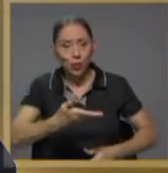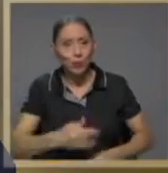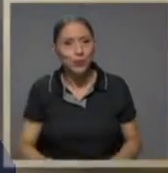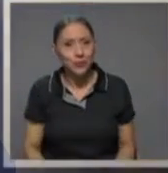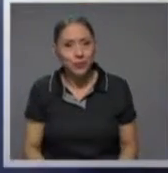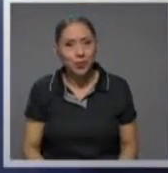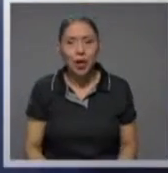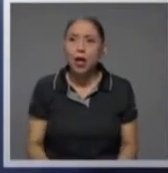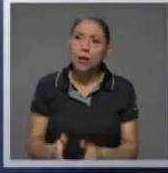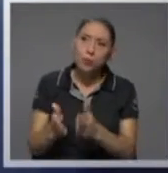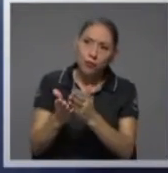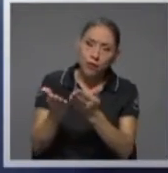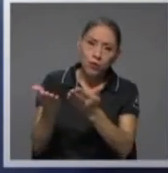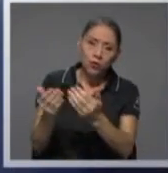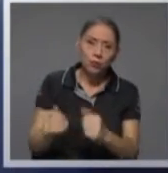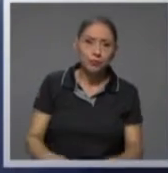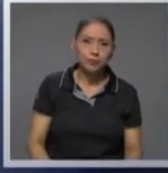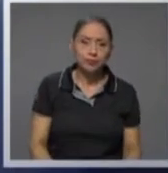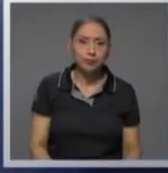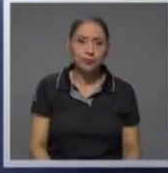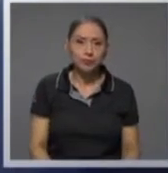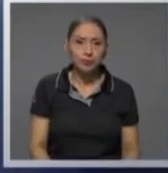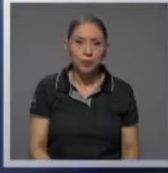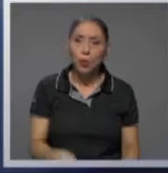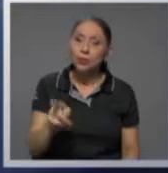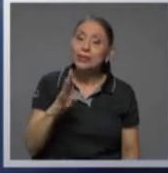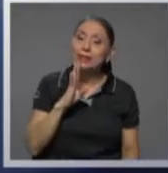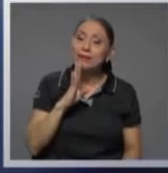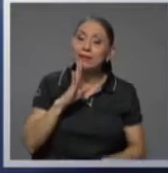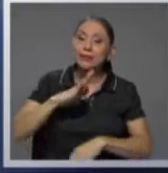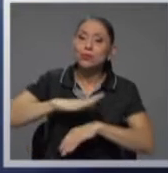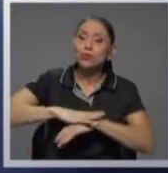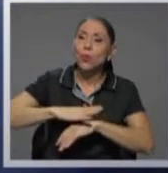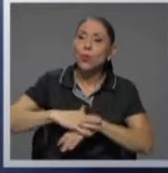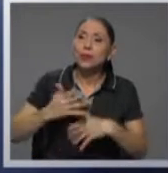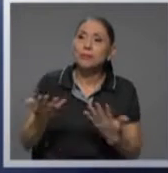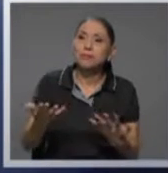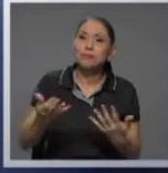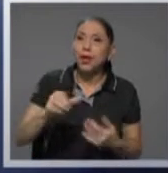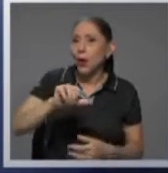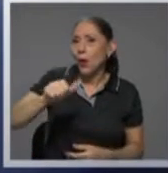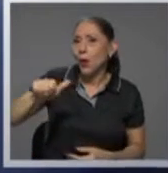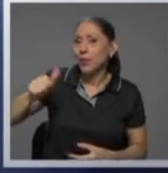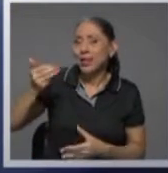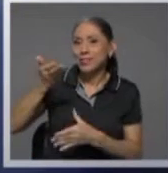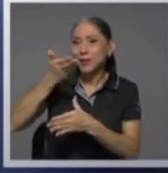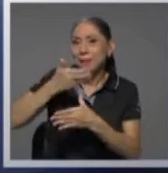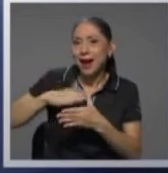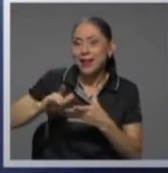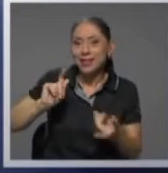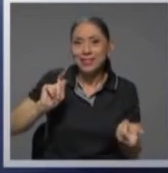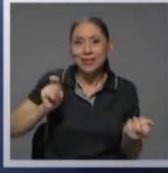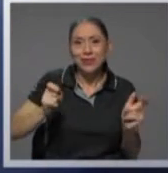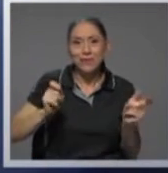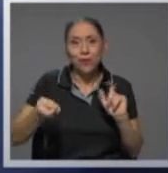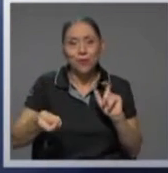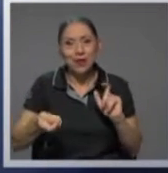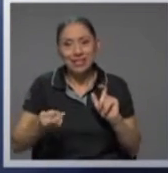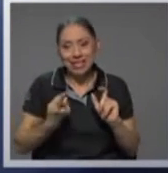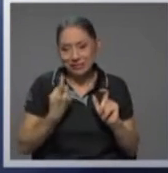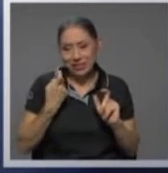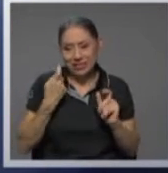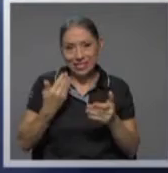Por favor, don Rodrigo, ha hablado usted de las otras partes de las reformas recientes.